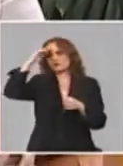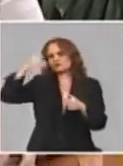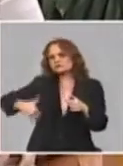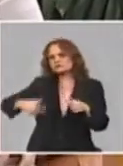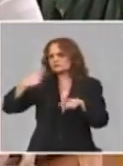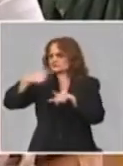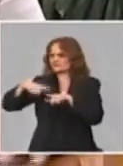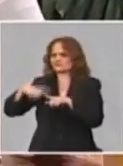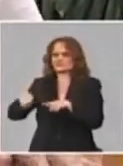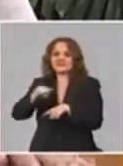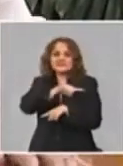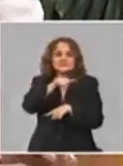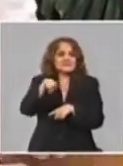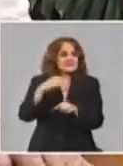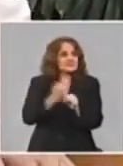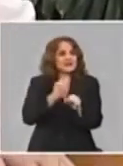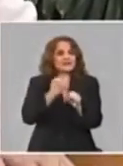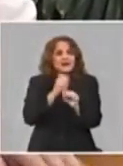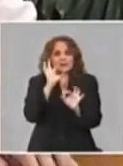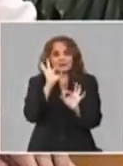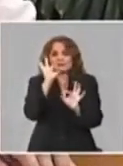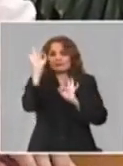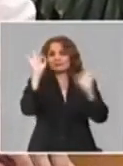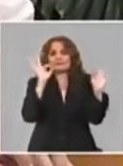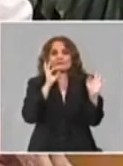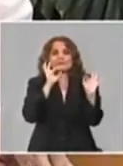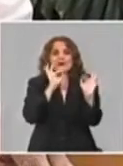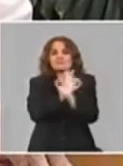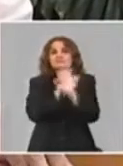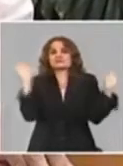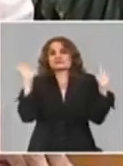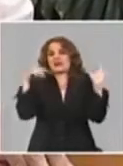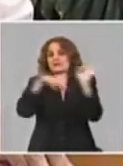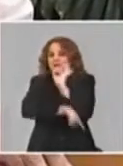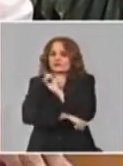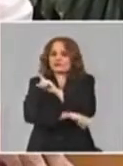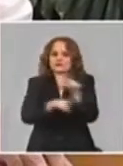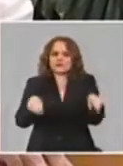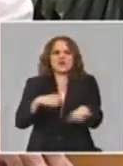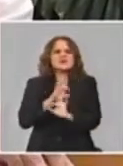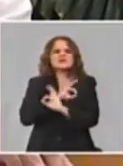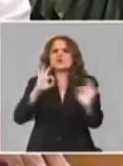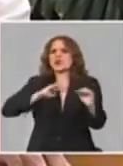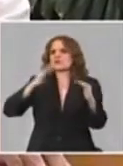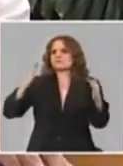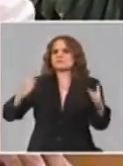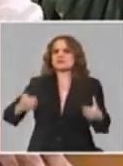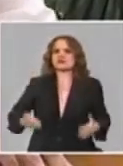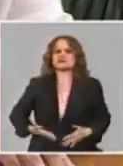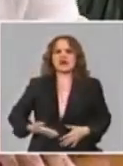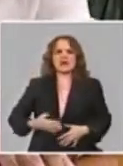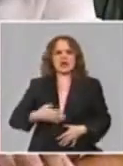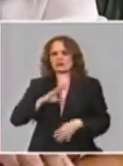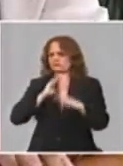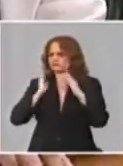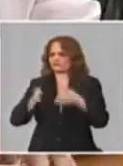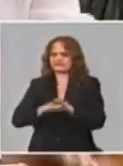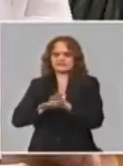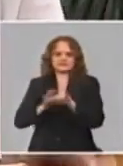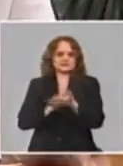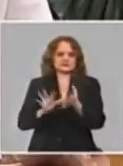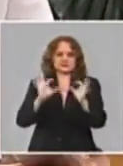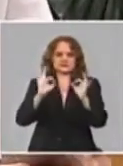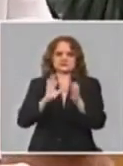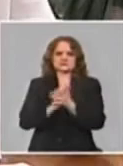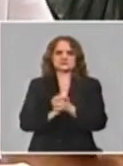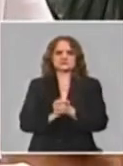decir a nuestro pueblo que nosotros no tenemos ninguna embarazada que hayamos tenido que lamentar su fallecimiento y que además no hemos tenido prácticamente ninguna